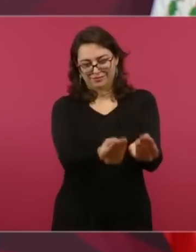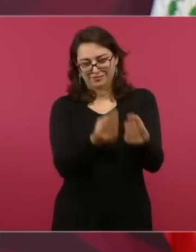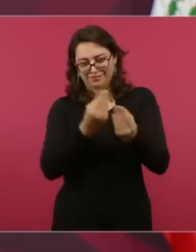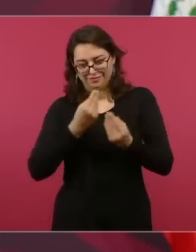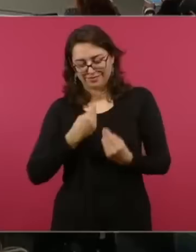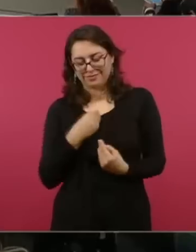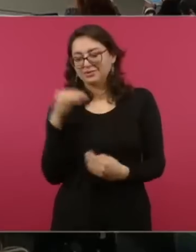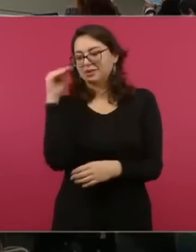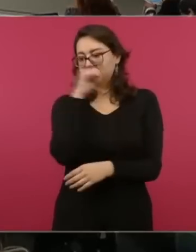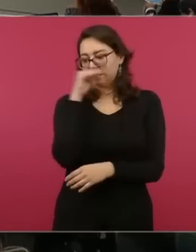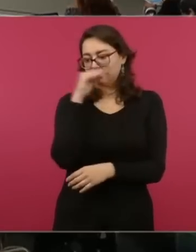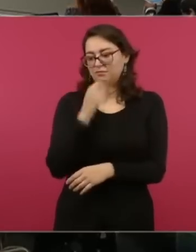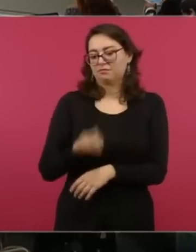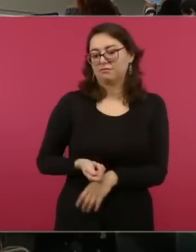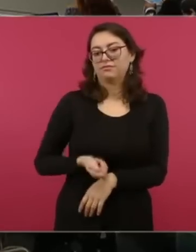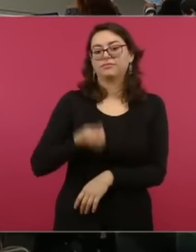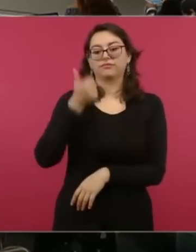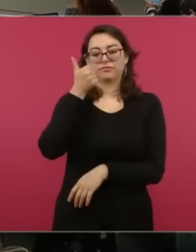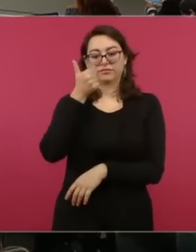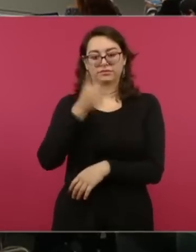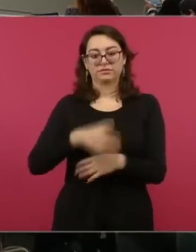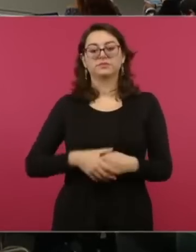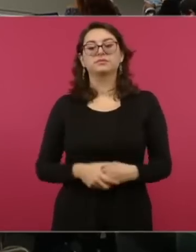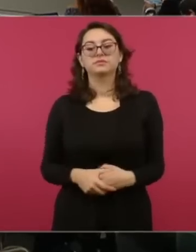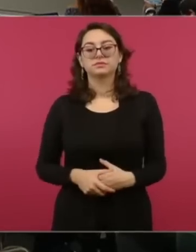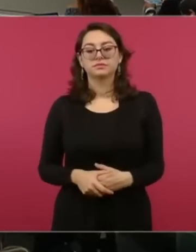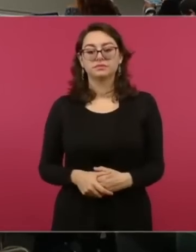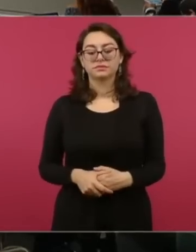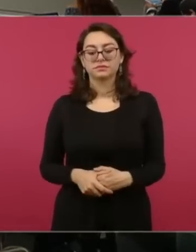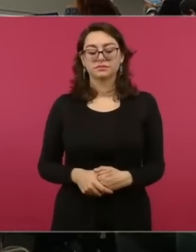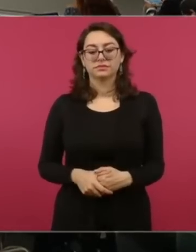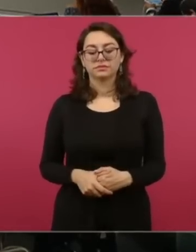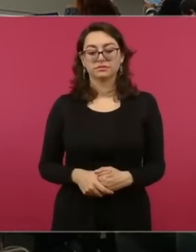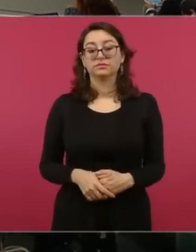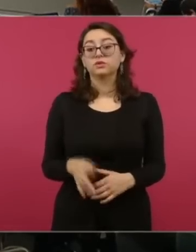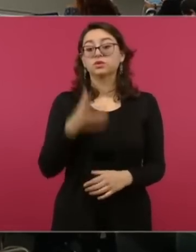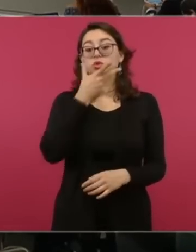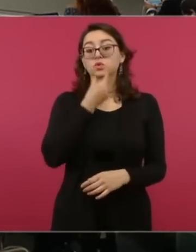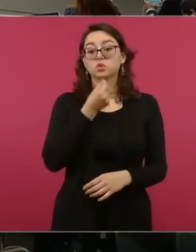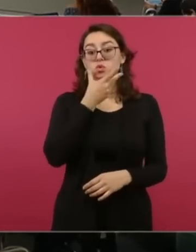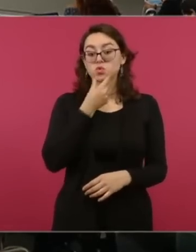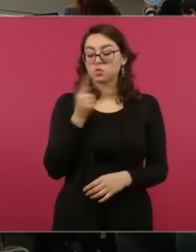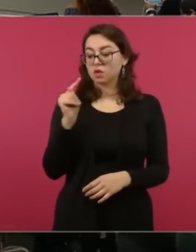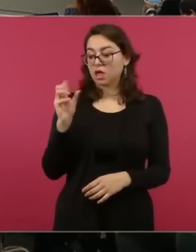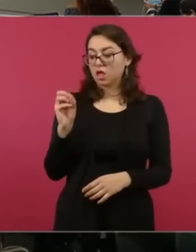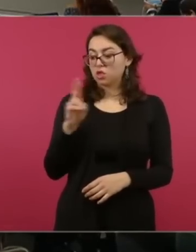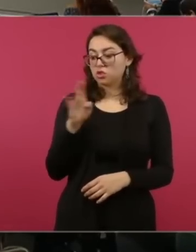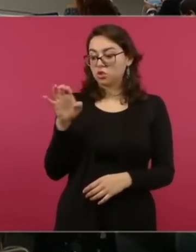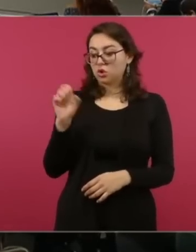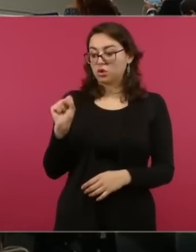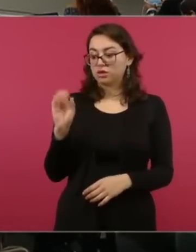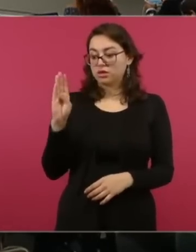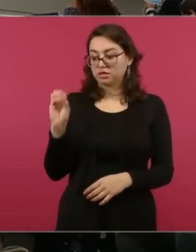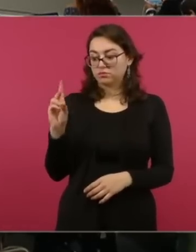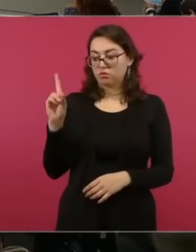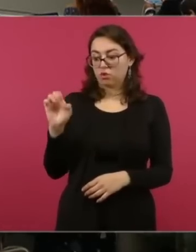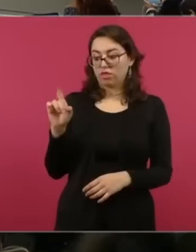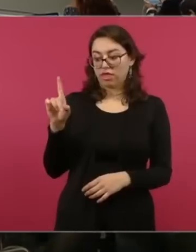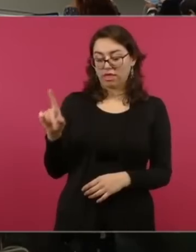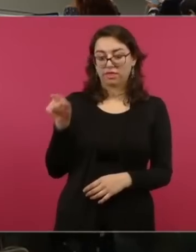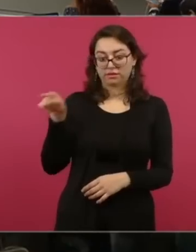hay un texto de Torres Bode explicando sobre